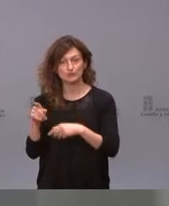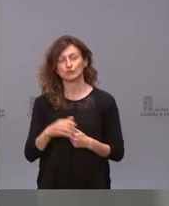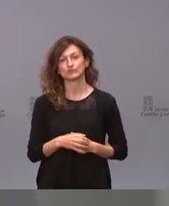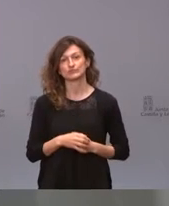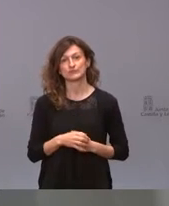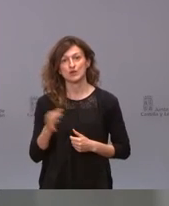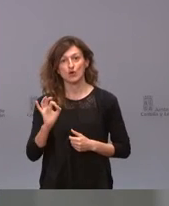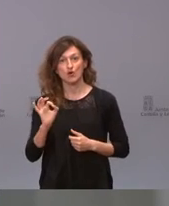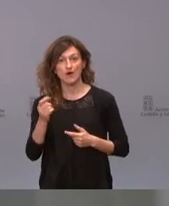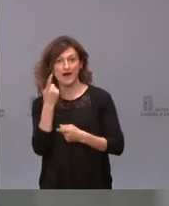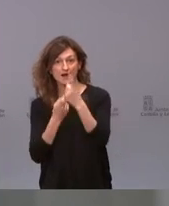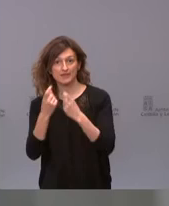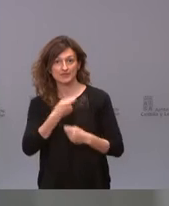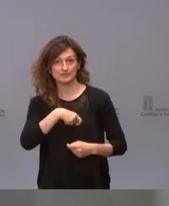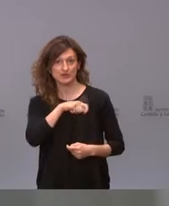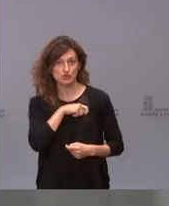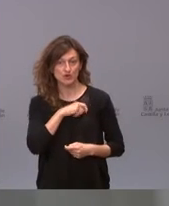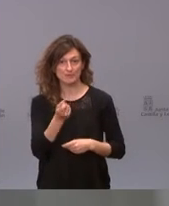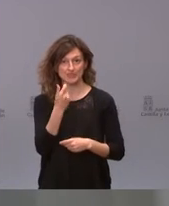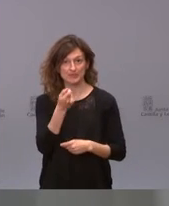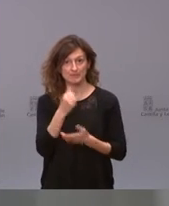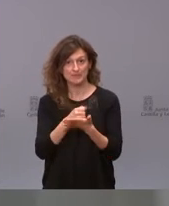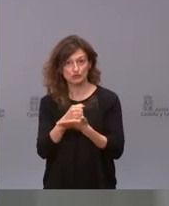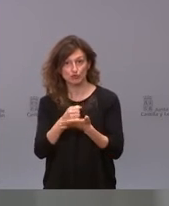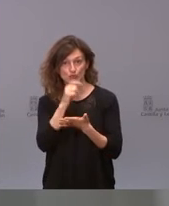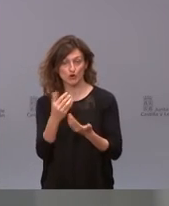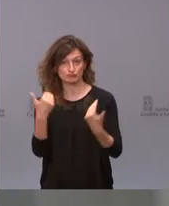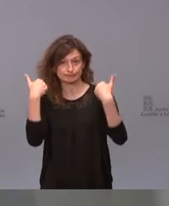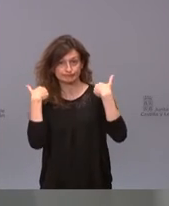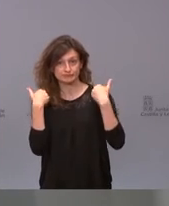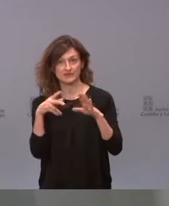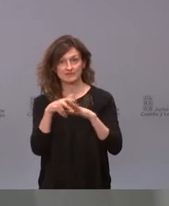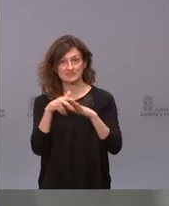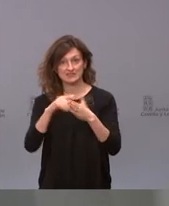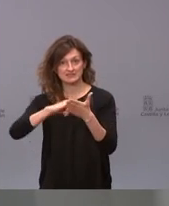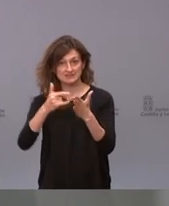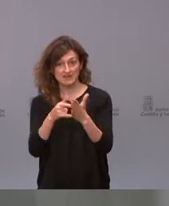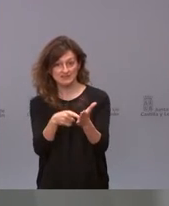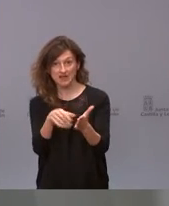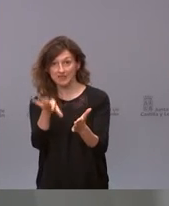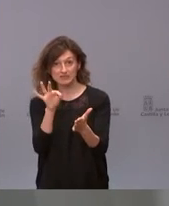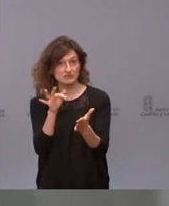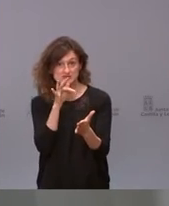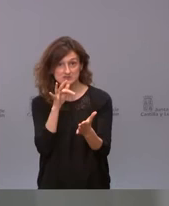o la Agencia Española del Medicamento a quien le corresponden por ley o las fichas técnicas de los medicamentos no las toma,